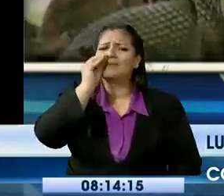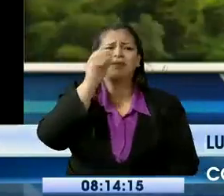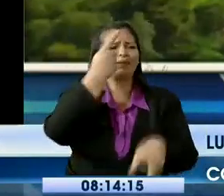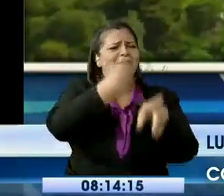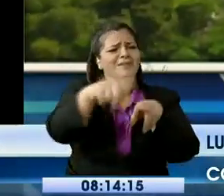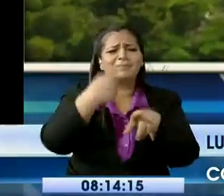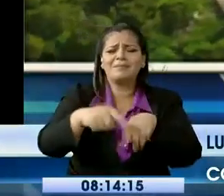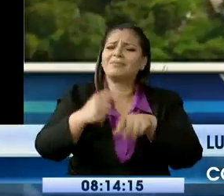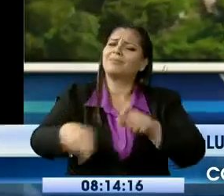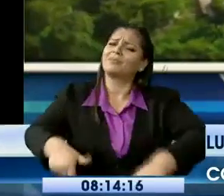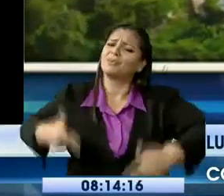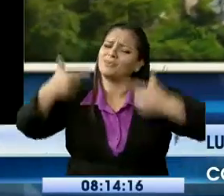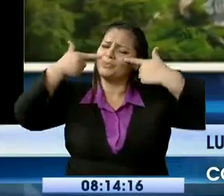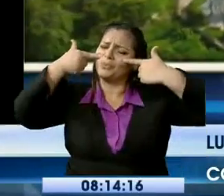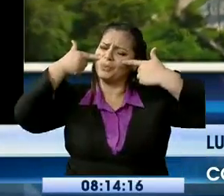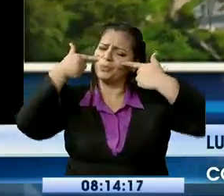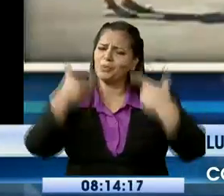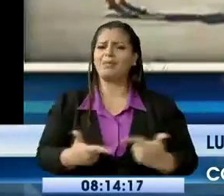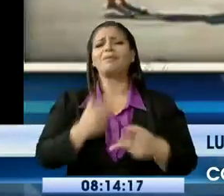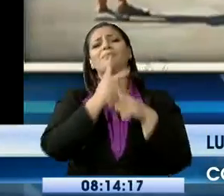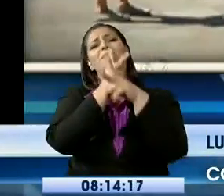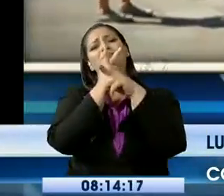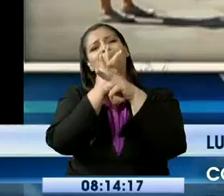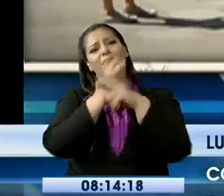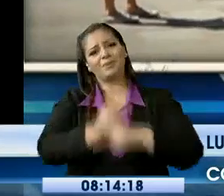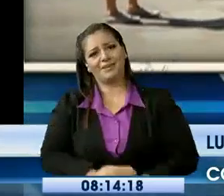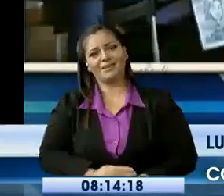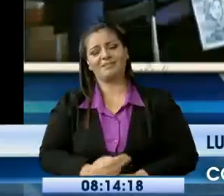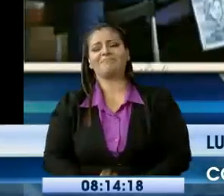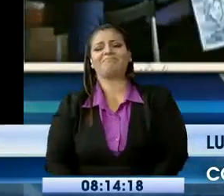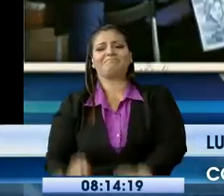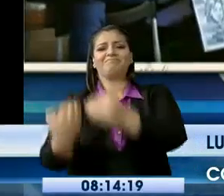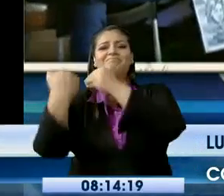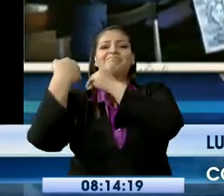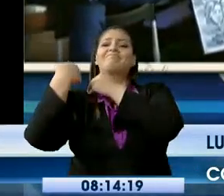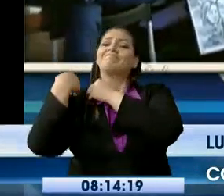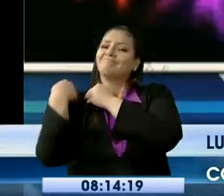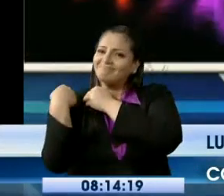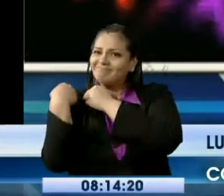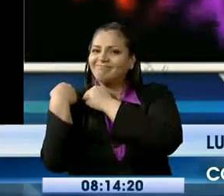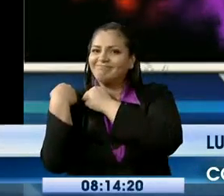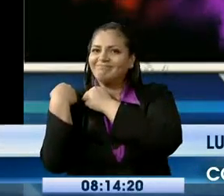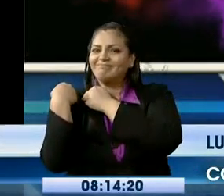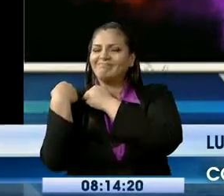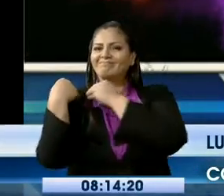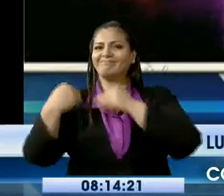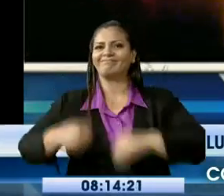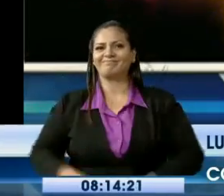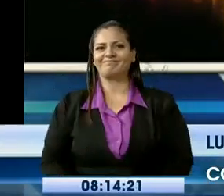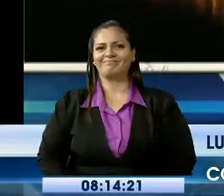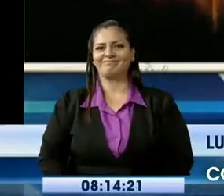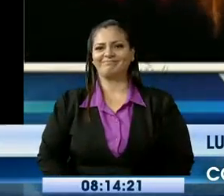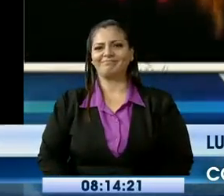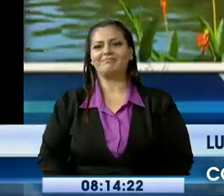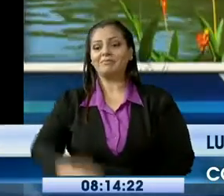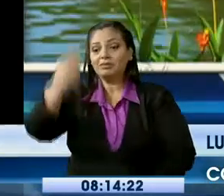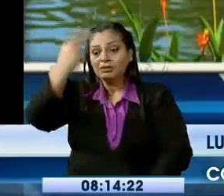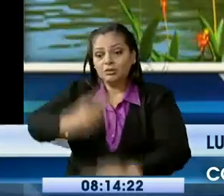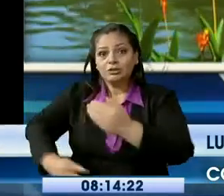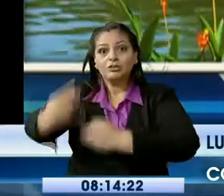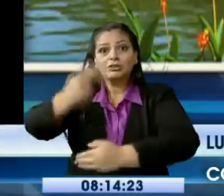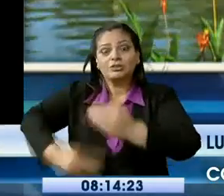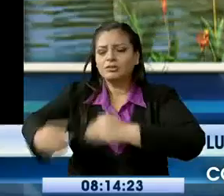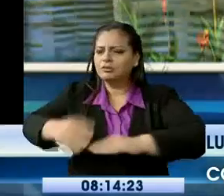hay que cuidarla. Esa es la función que nosotros como seres humanos tenemos que hacer ahora en esta generación y cuidarla